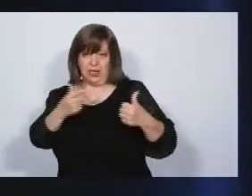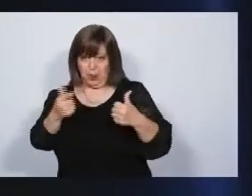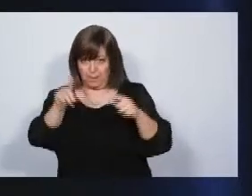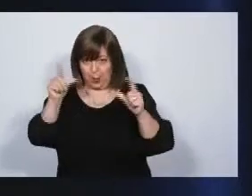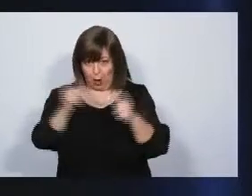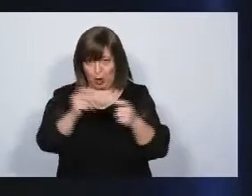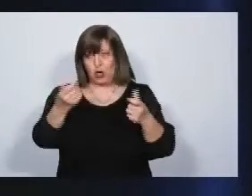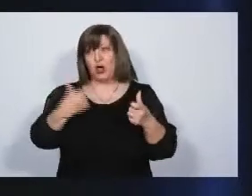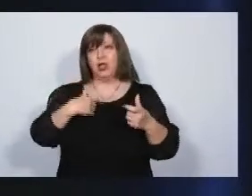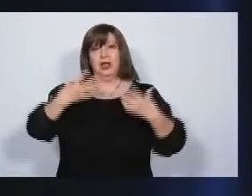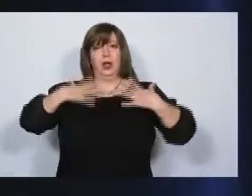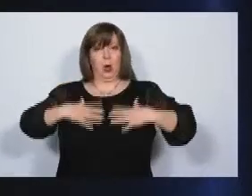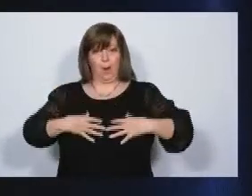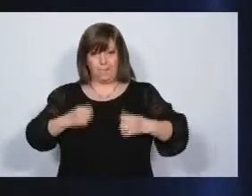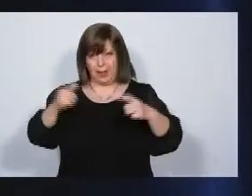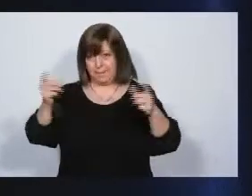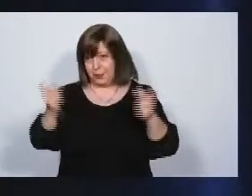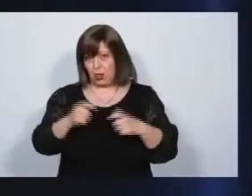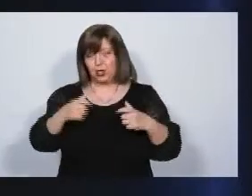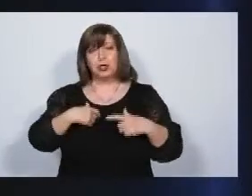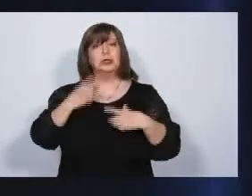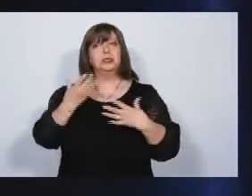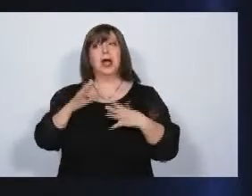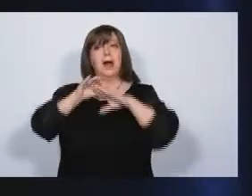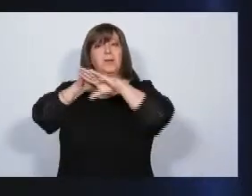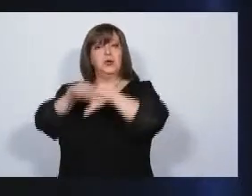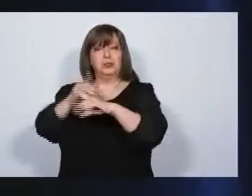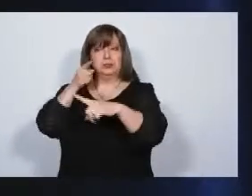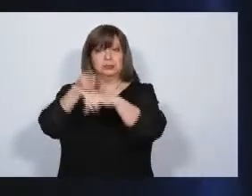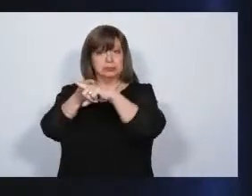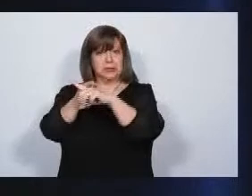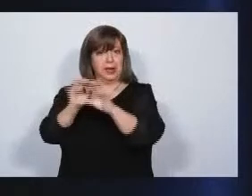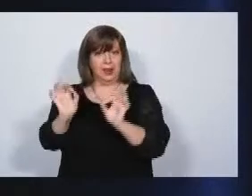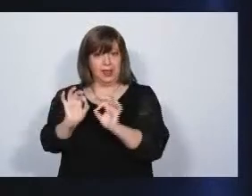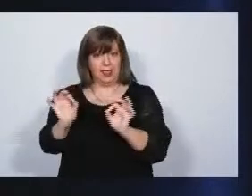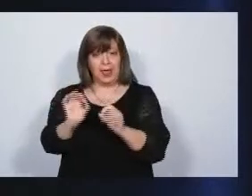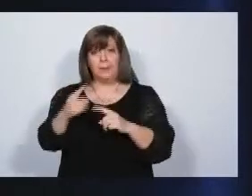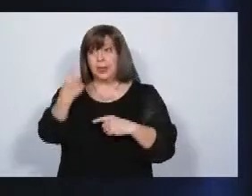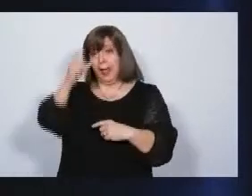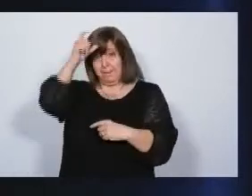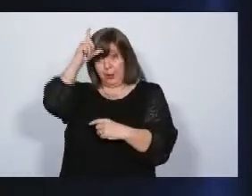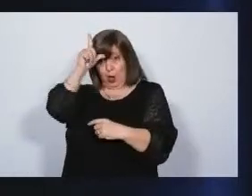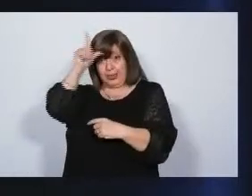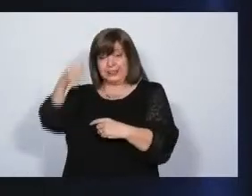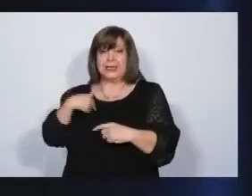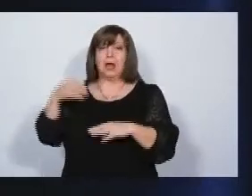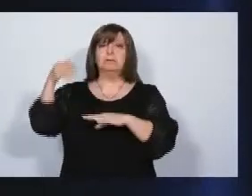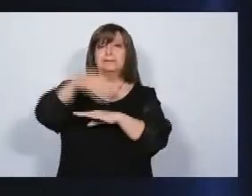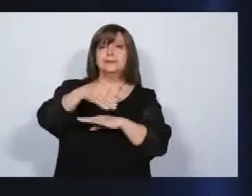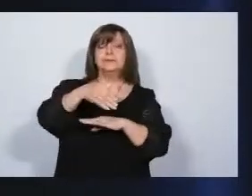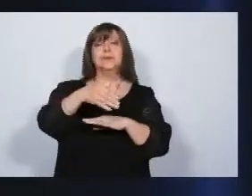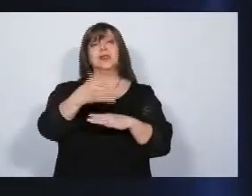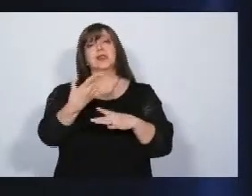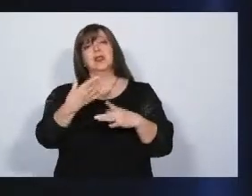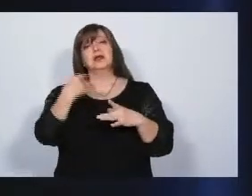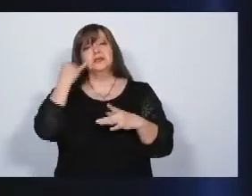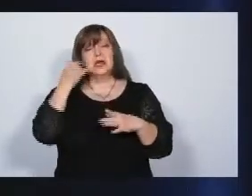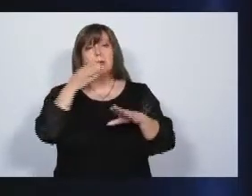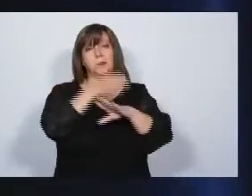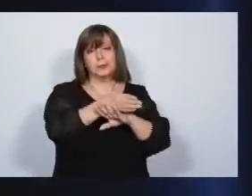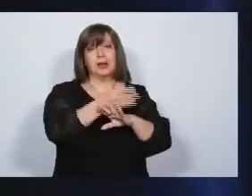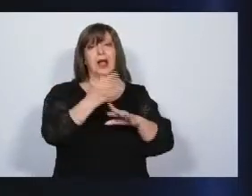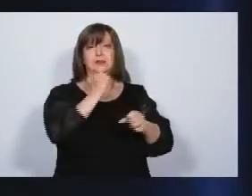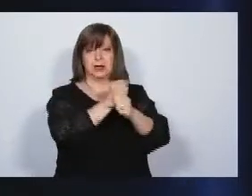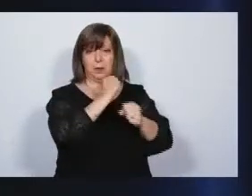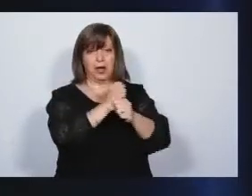en equipamiento y sobre todo en apoyo político. Un policía entra hoy a un procedimiento